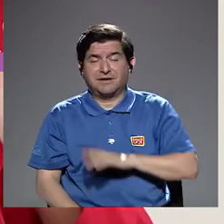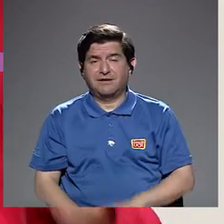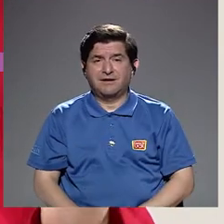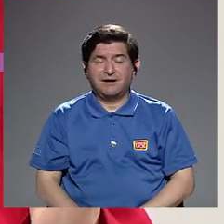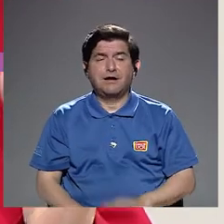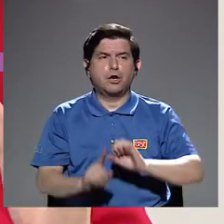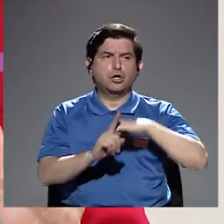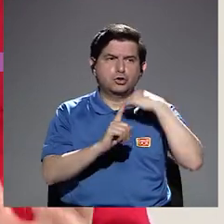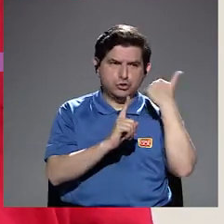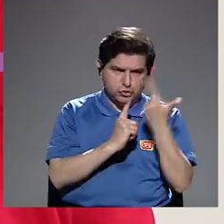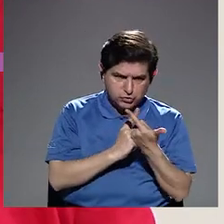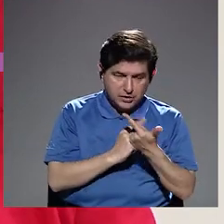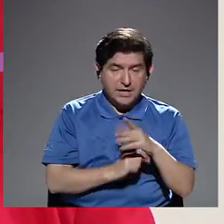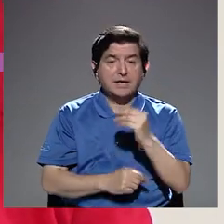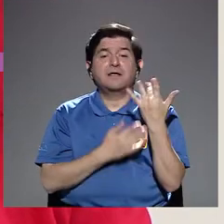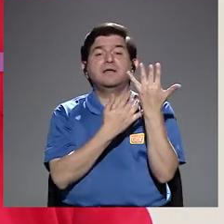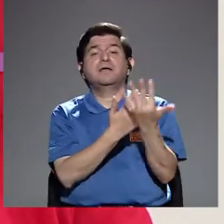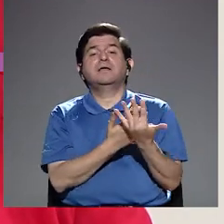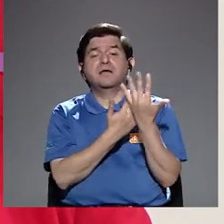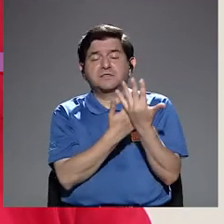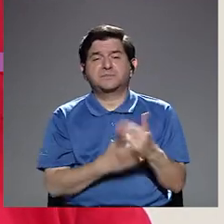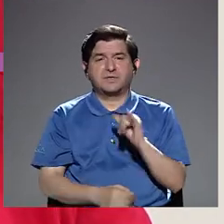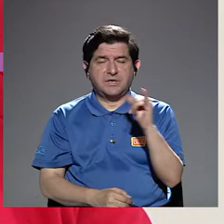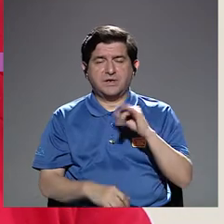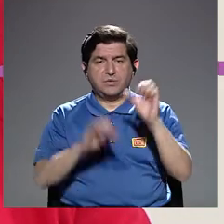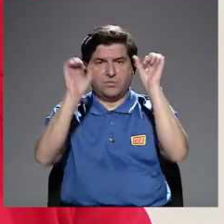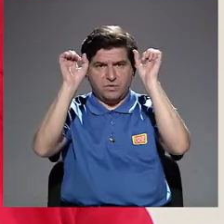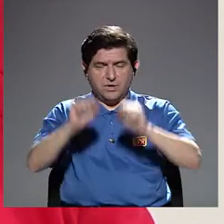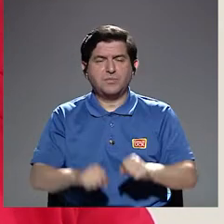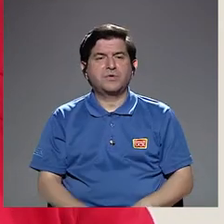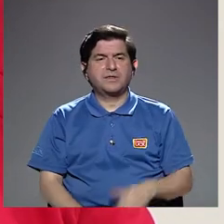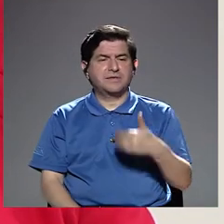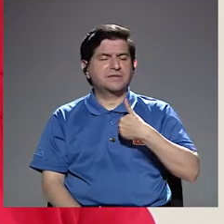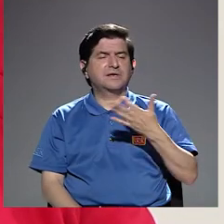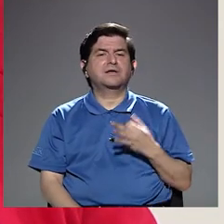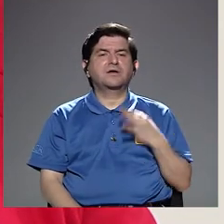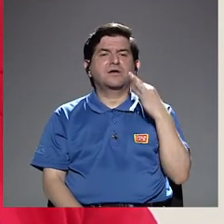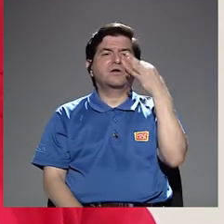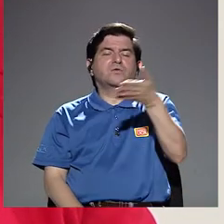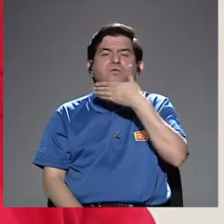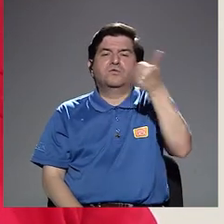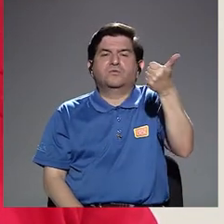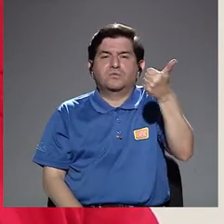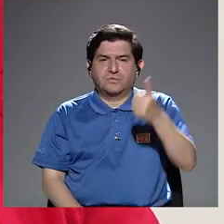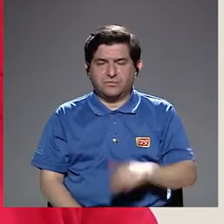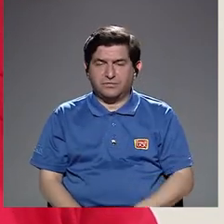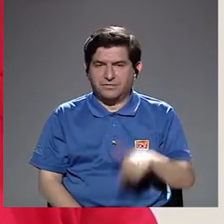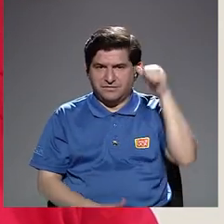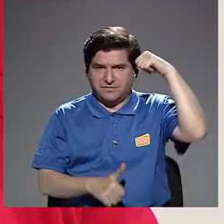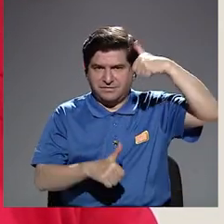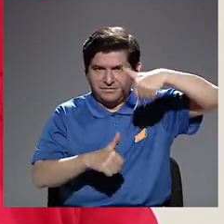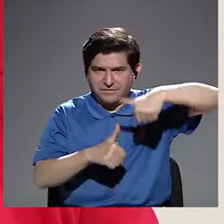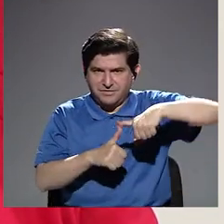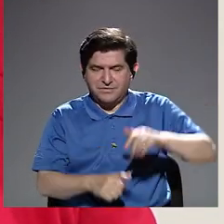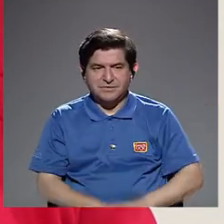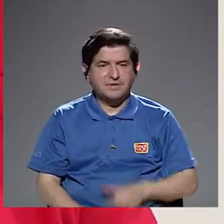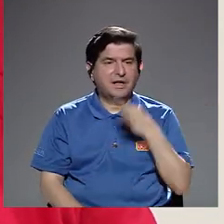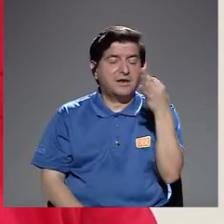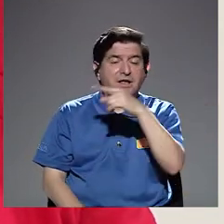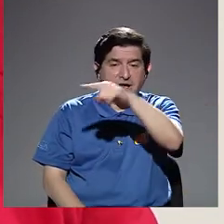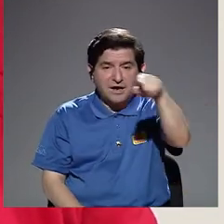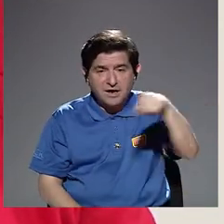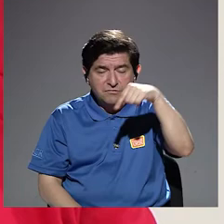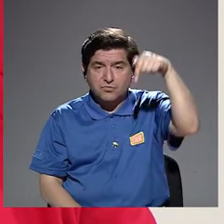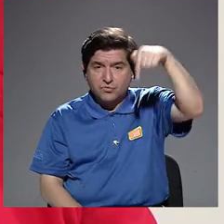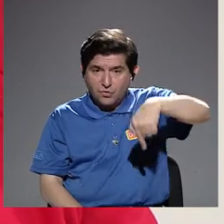social y esperamos también para que puedan alcanzar un futuro mejor. Recordar que el futuro de